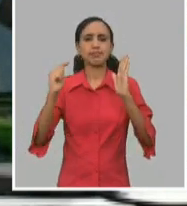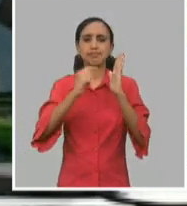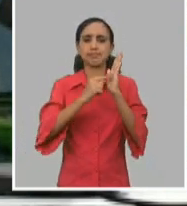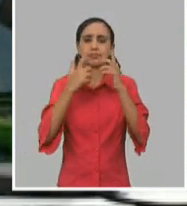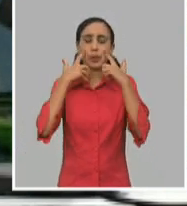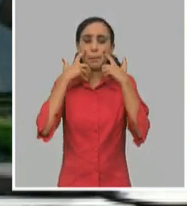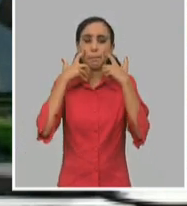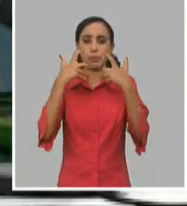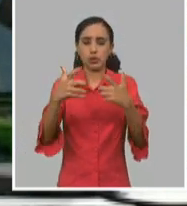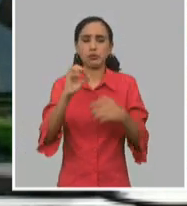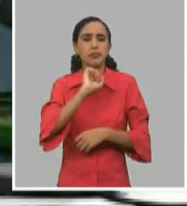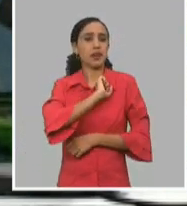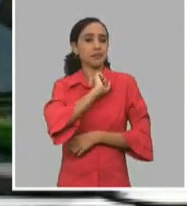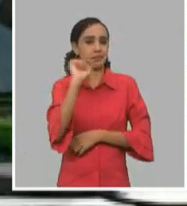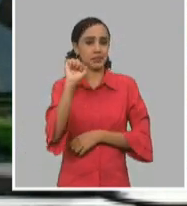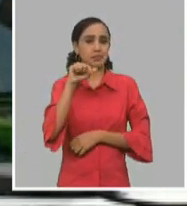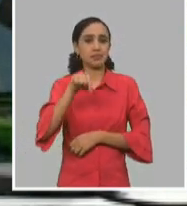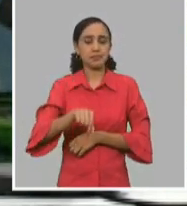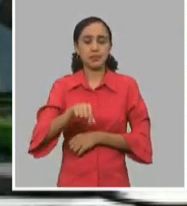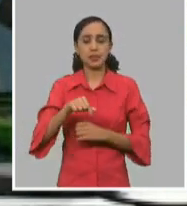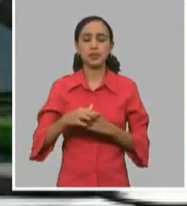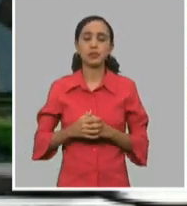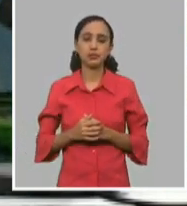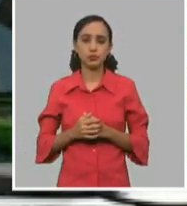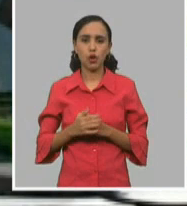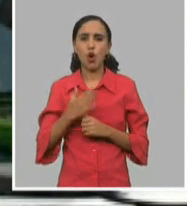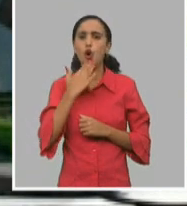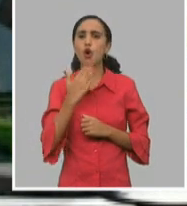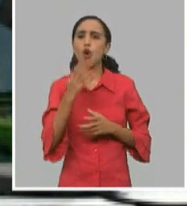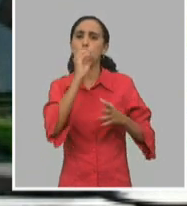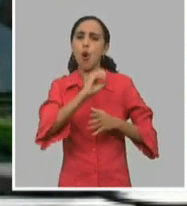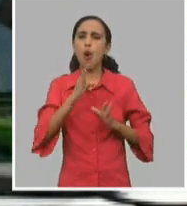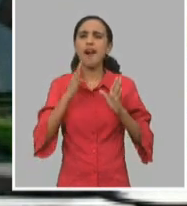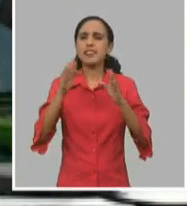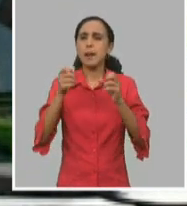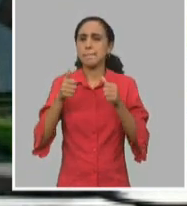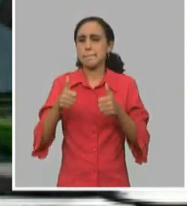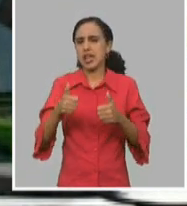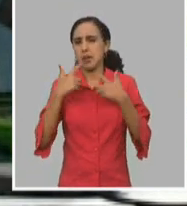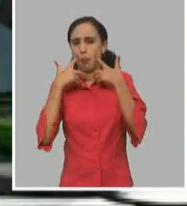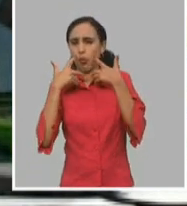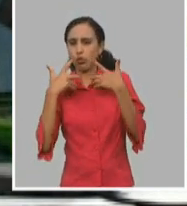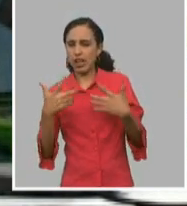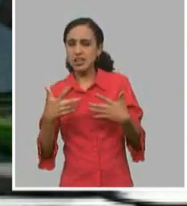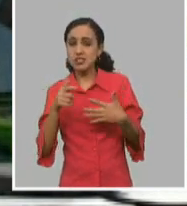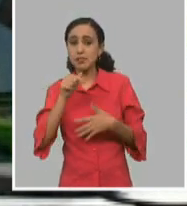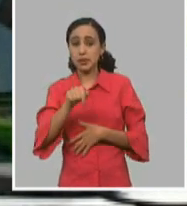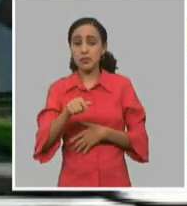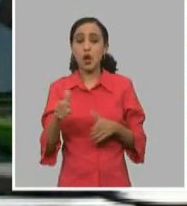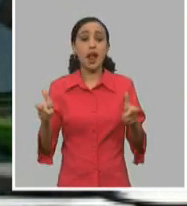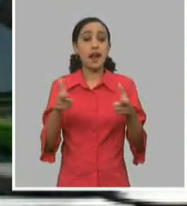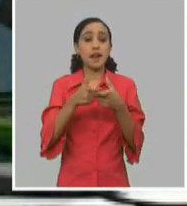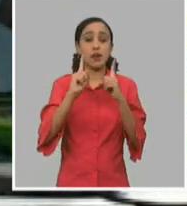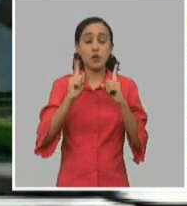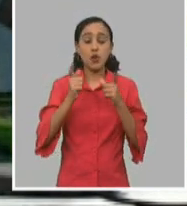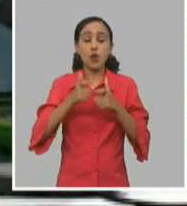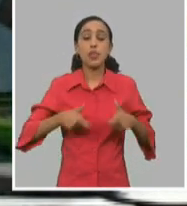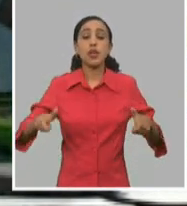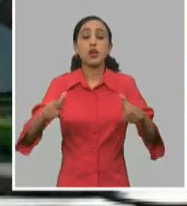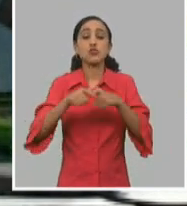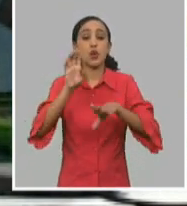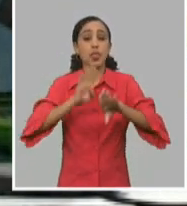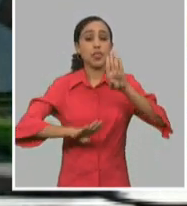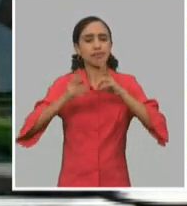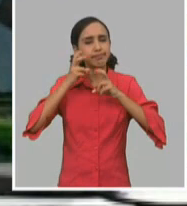cardinal importante. Cómo se nucleaba bien, cómo se organizaba bien, qué importancia teníamos que darle a las reuniones del Consejo de Defensa,